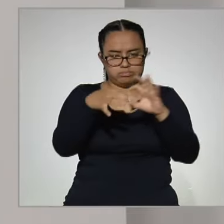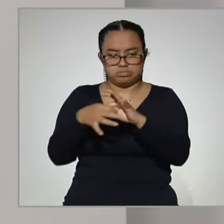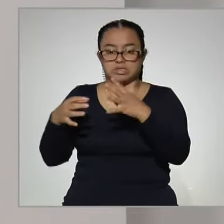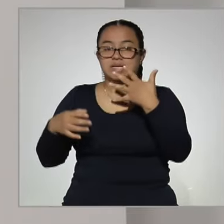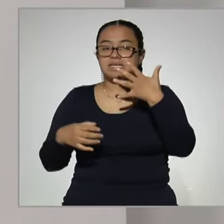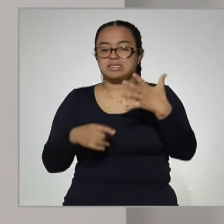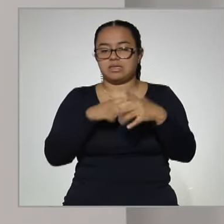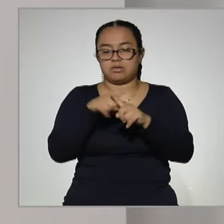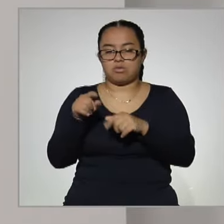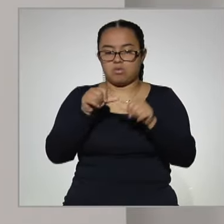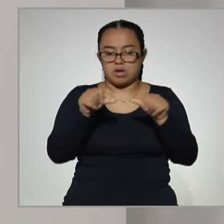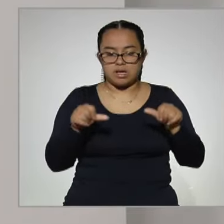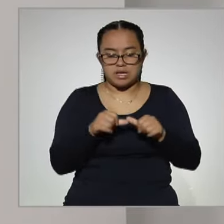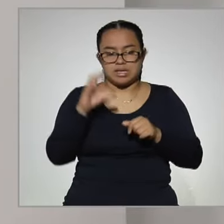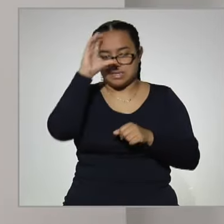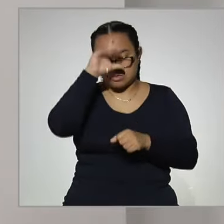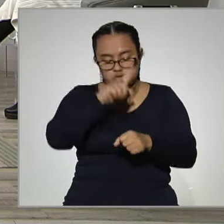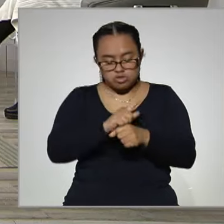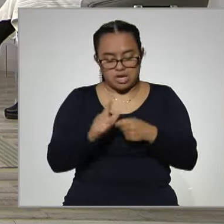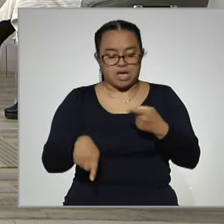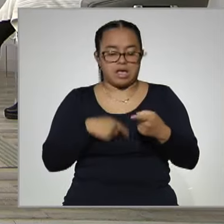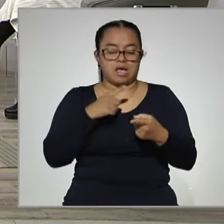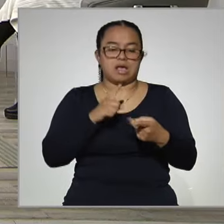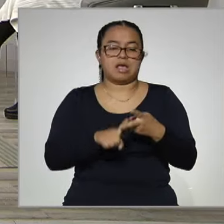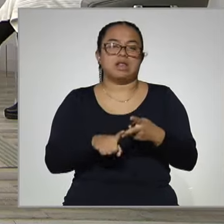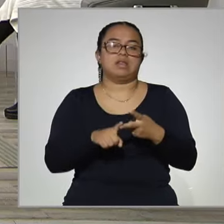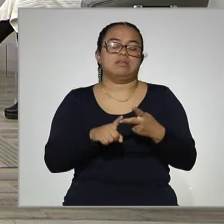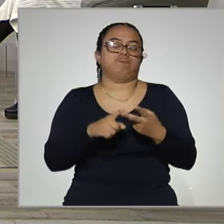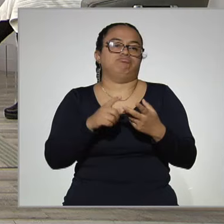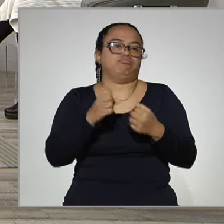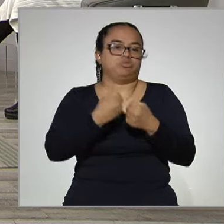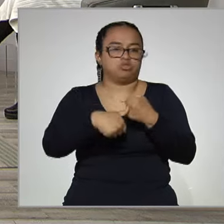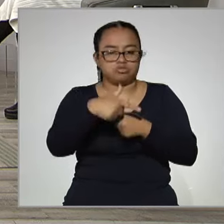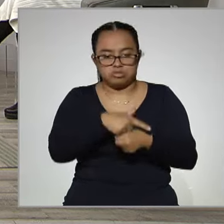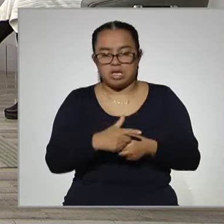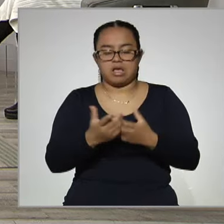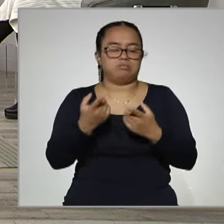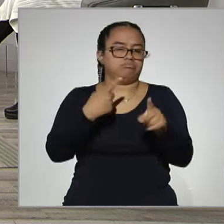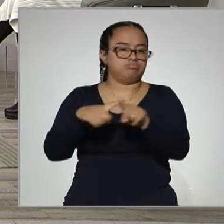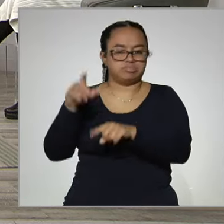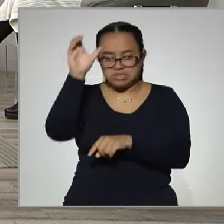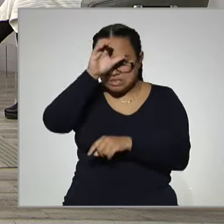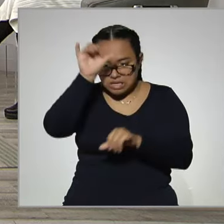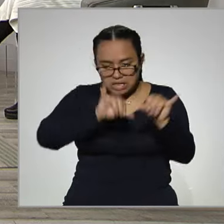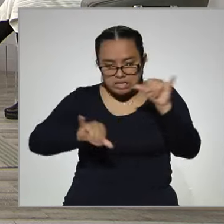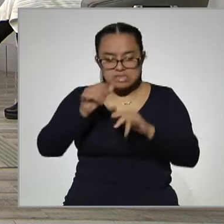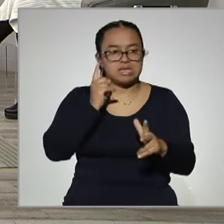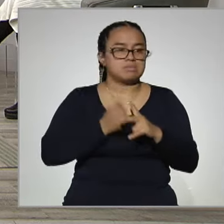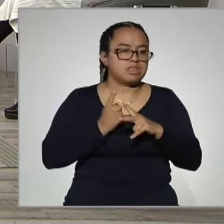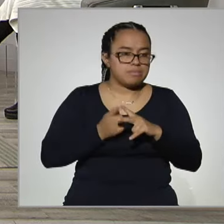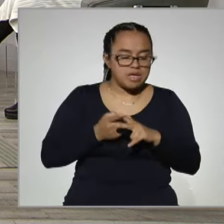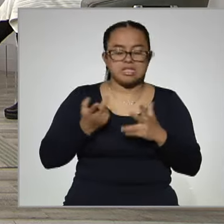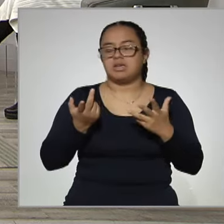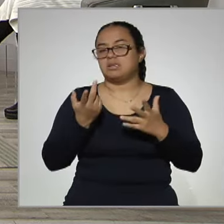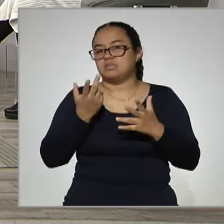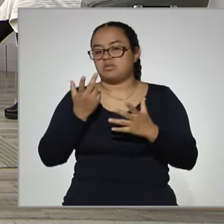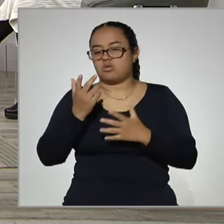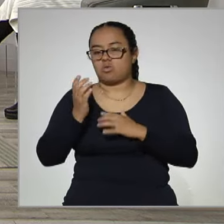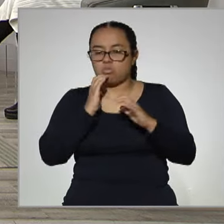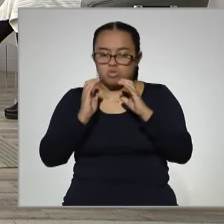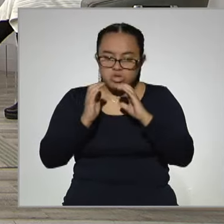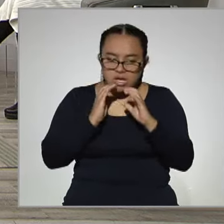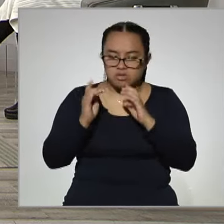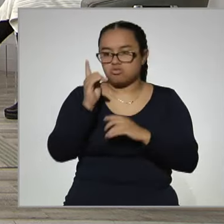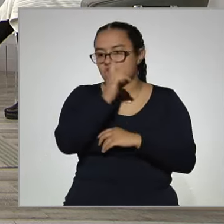conocimiento, ciencias sociales, naturales, experimentales, humanidades, matemáticas, comunicación y lengua.